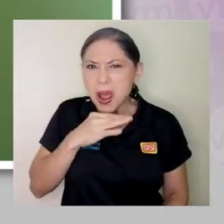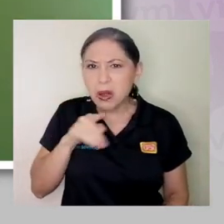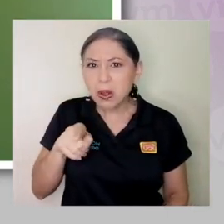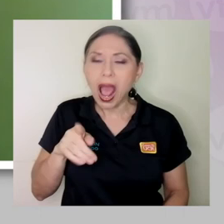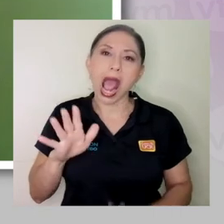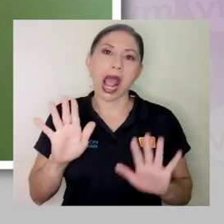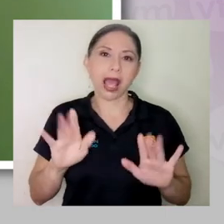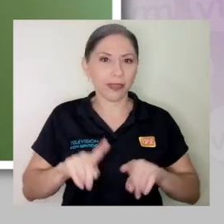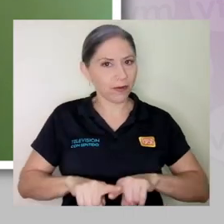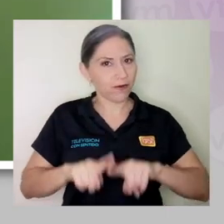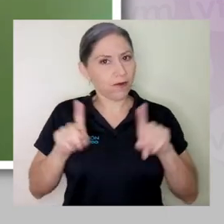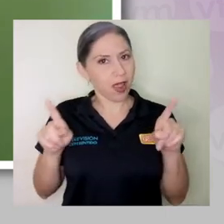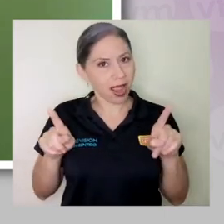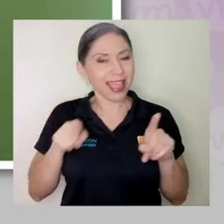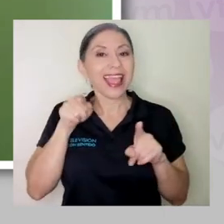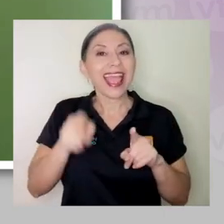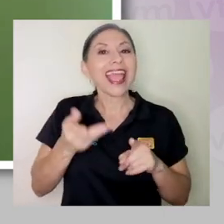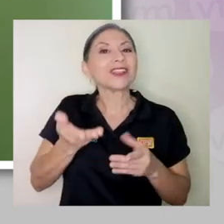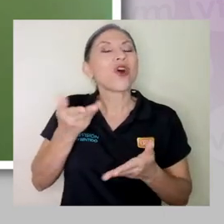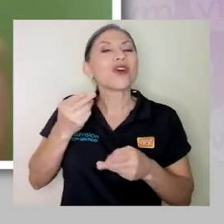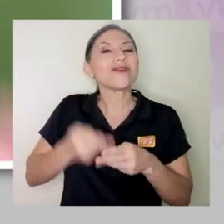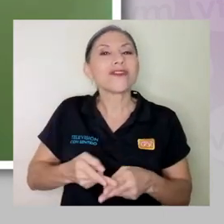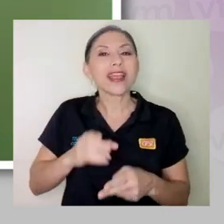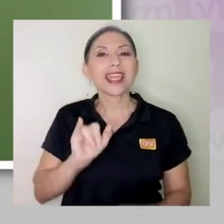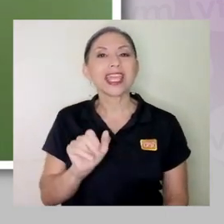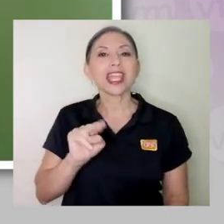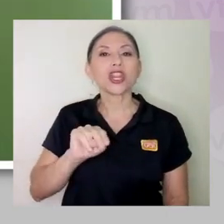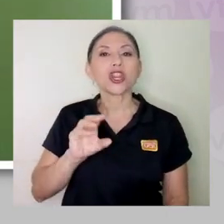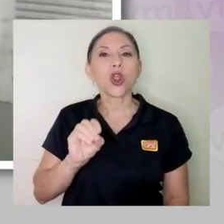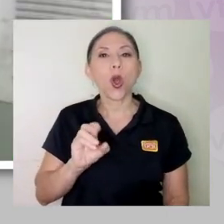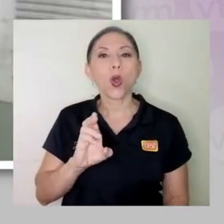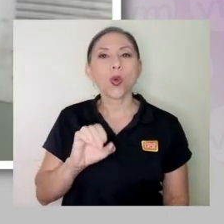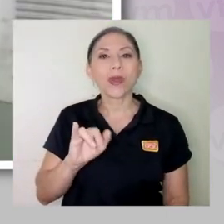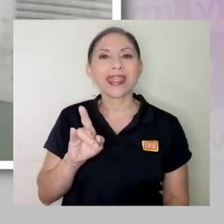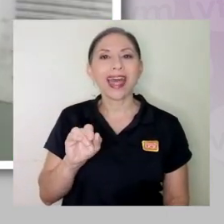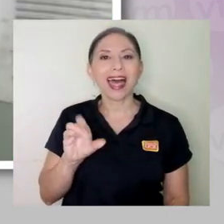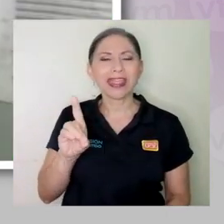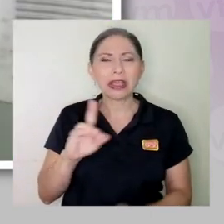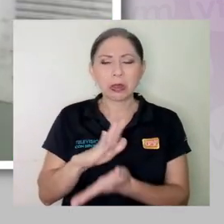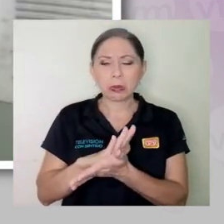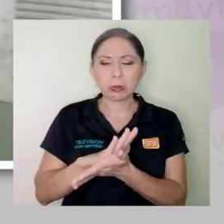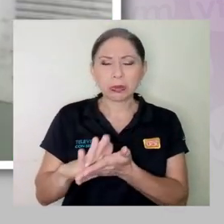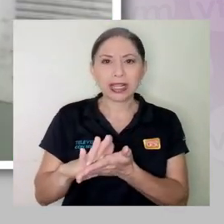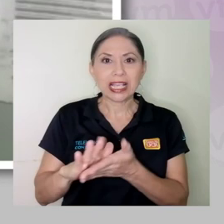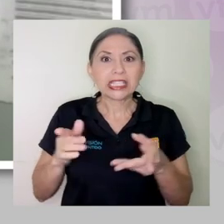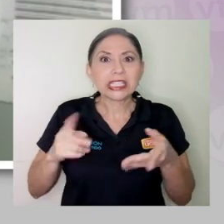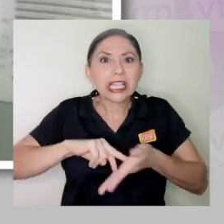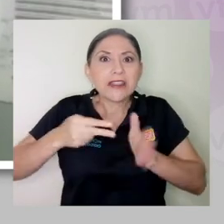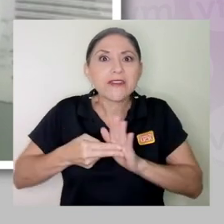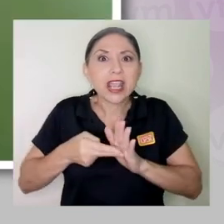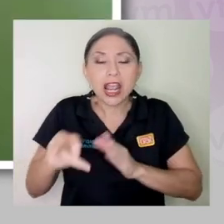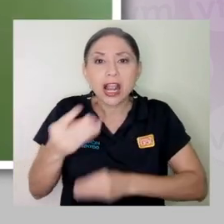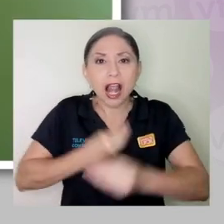sí, porque ahí ya estamos hablando de otra cosa que es la inocuidad. La inocuidad se refiere a que el alimento no me vaya a causar ningún daño,